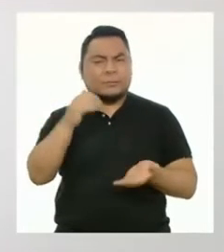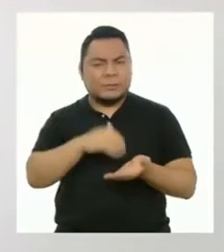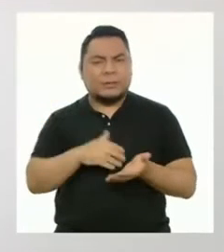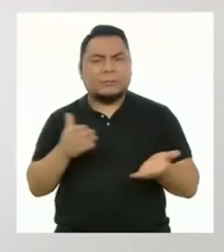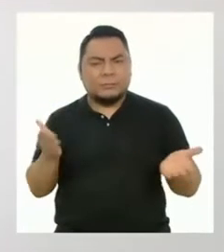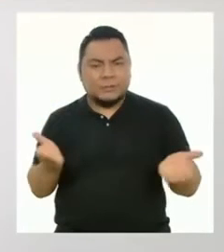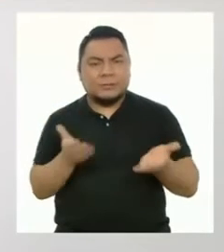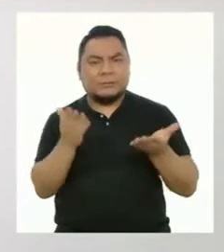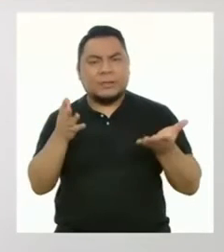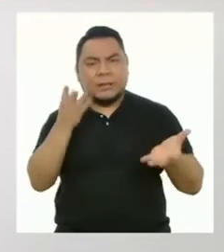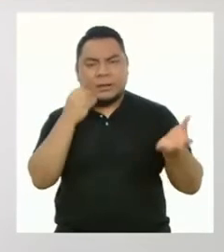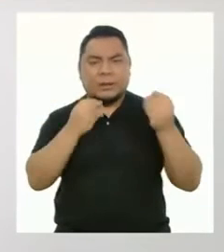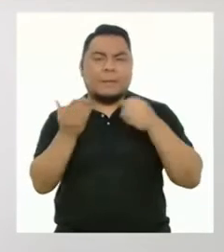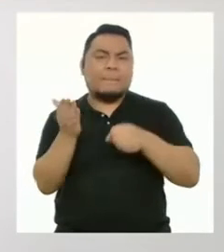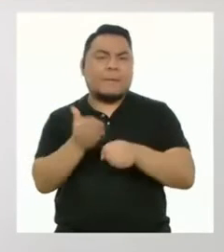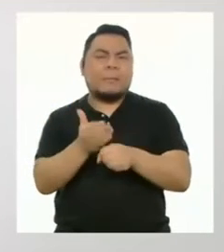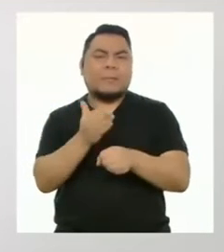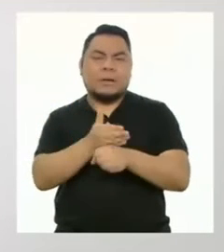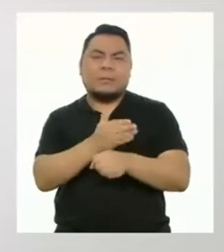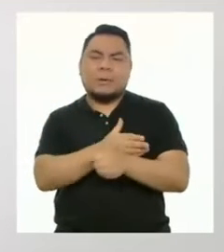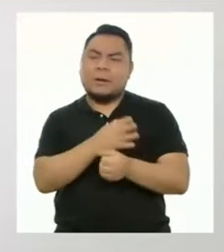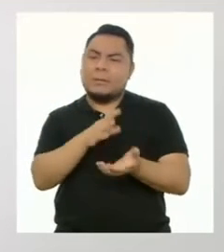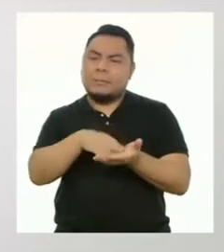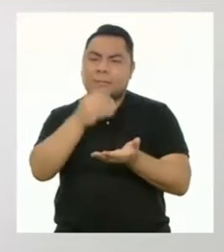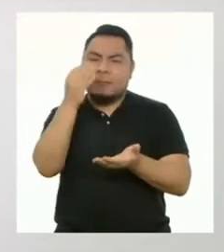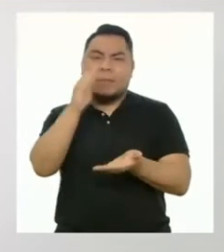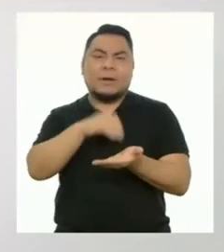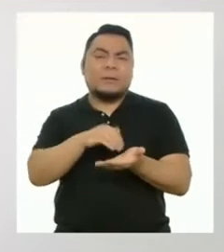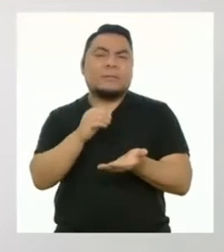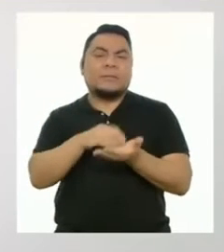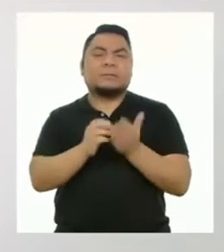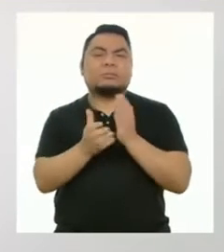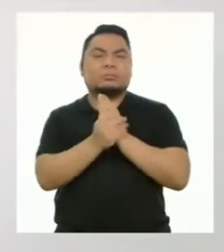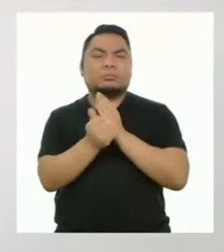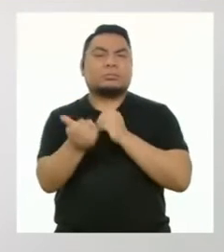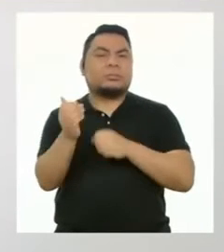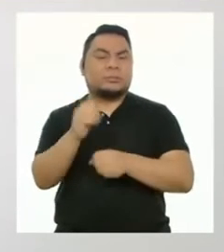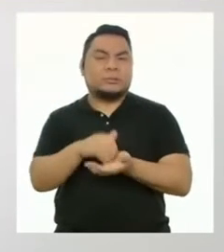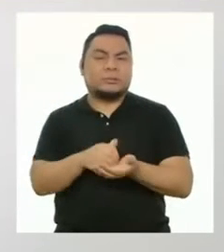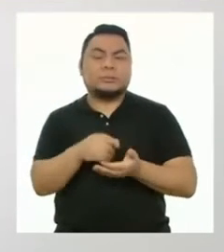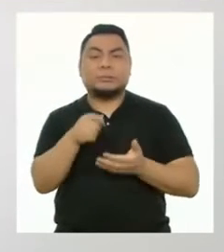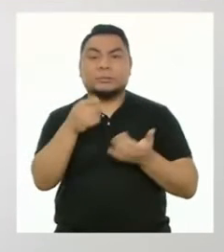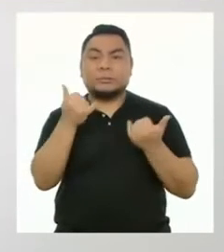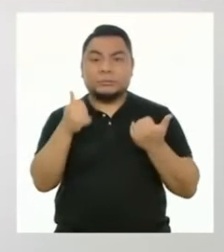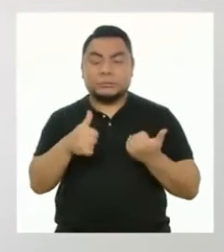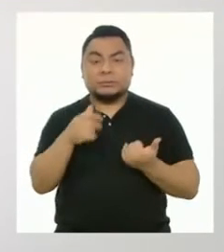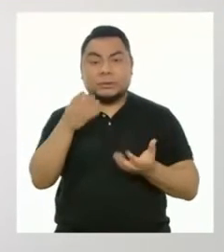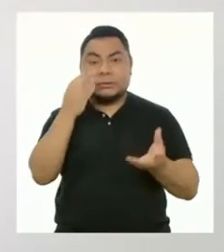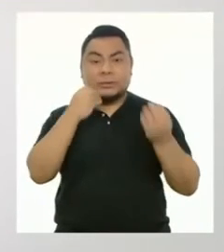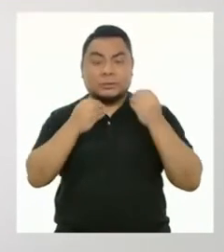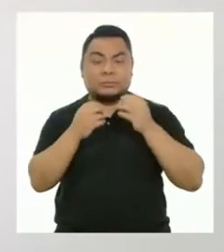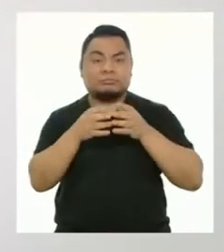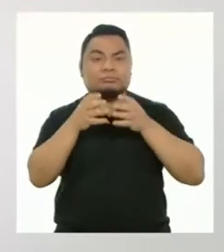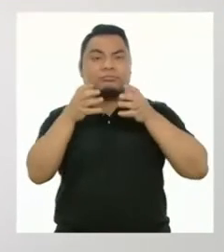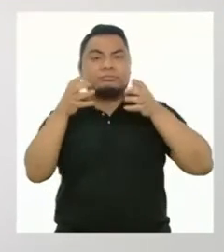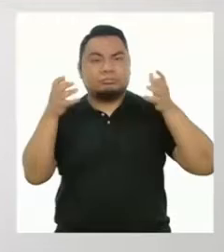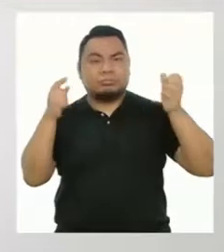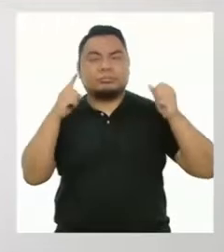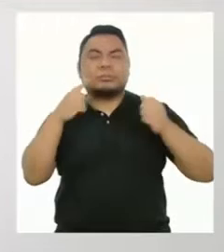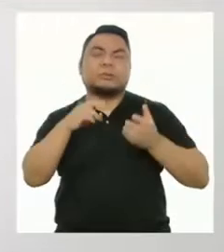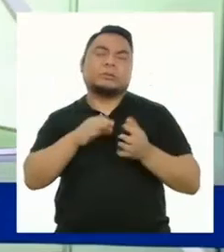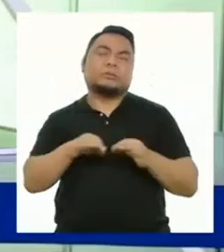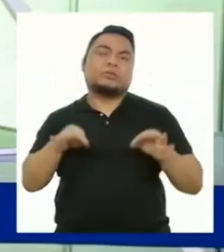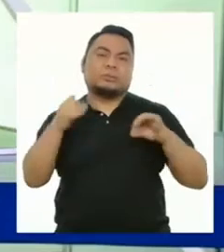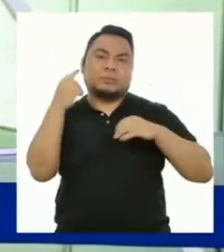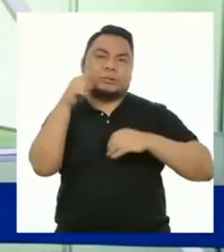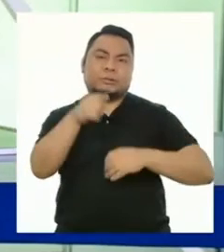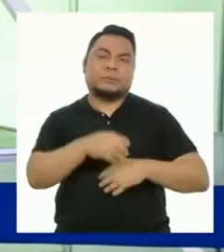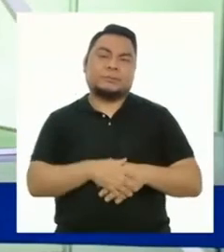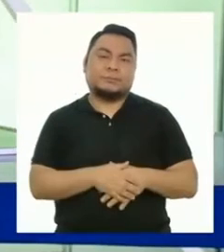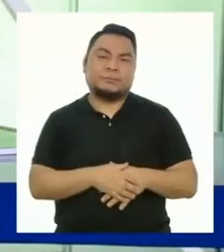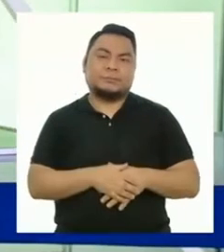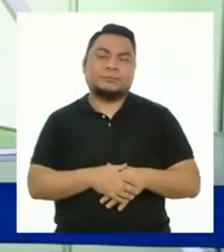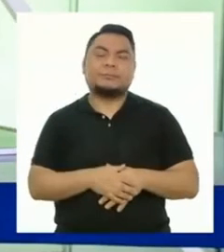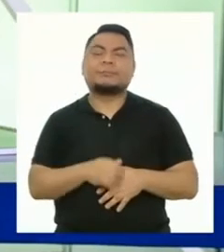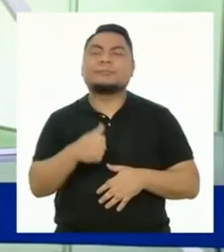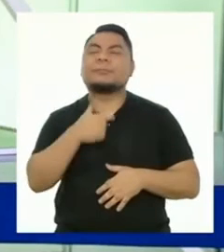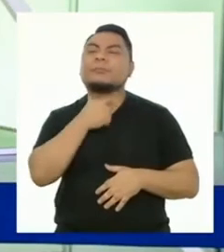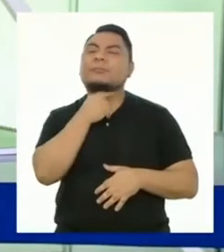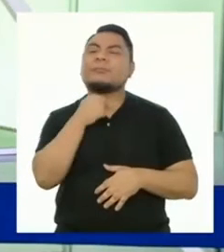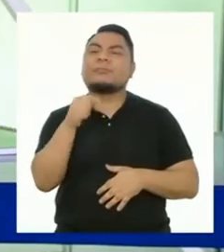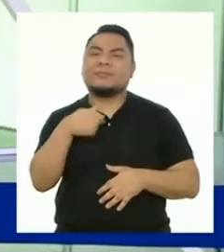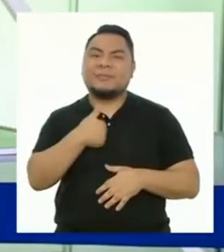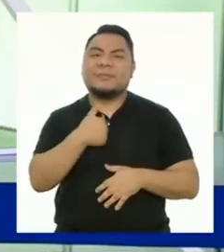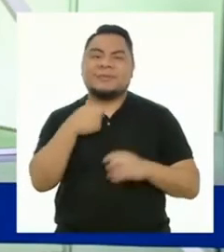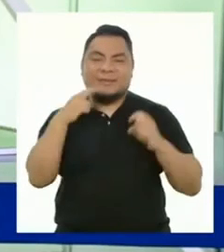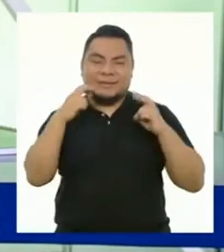sus habilidades. Cuanto más conscientes estén de su aprendizaje, este será más significativo para ustedes. Me gusta esta